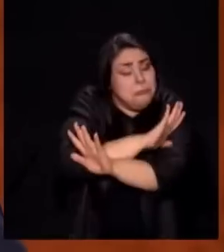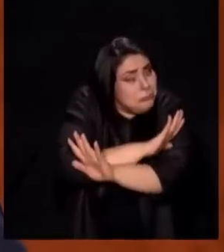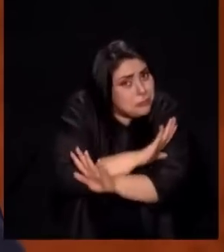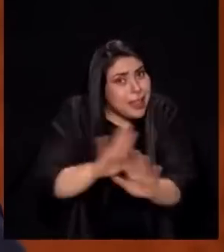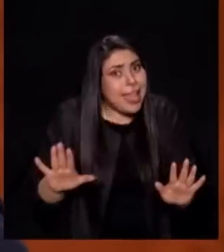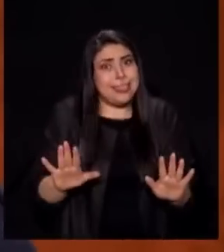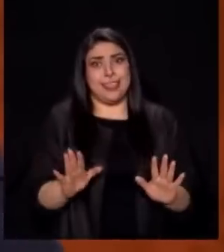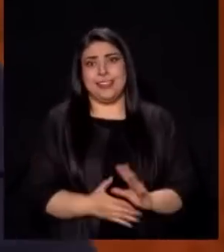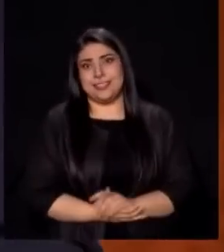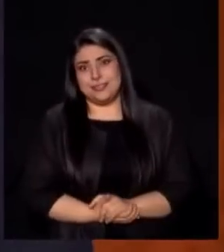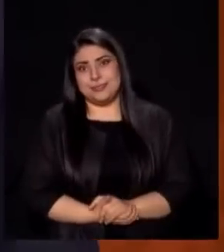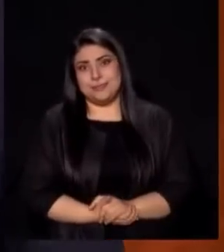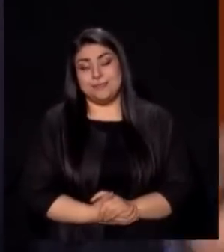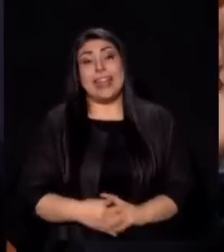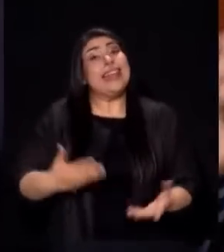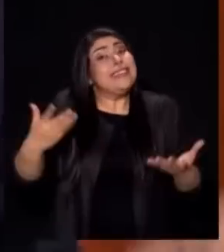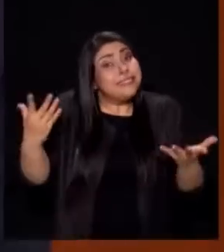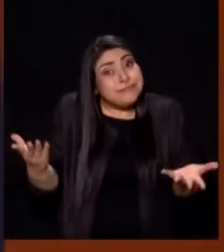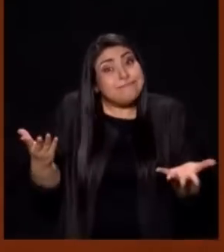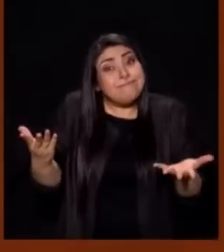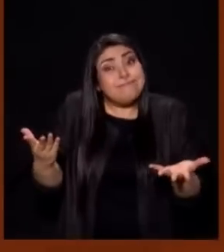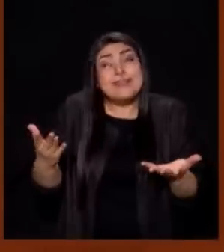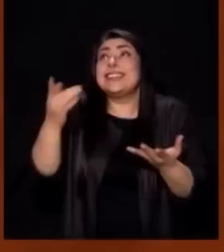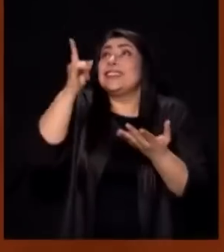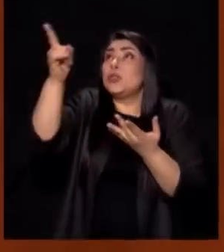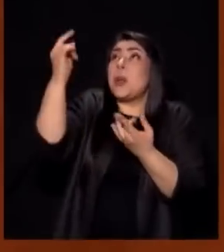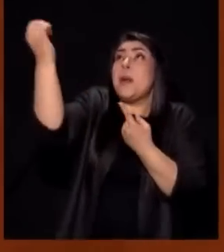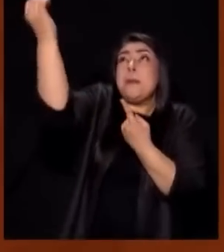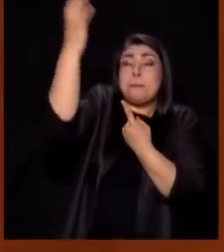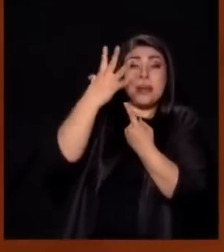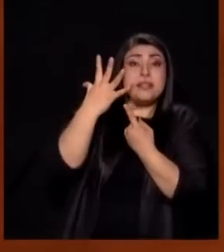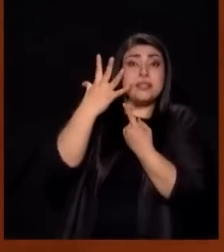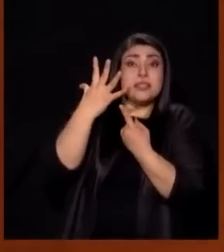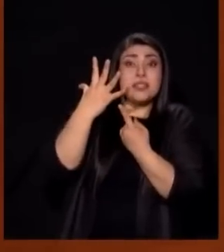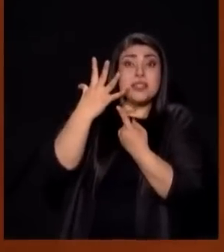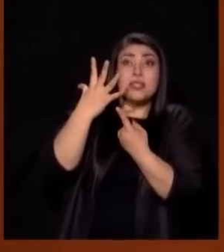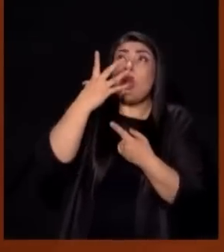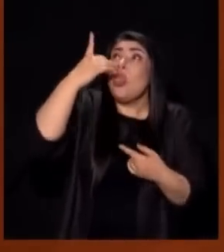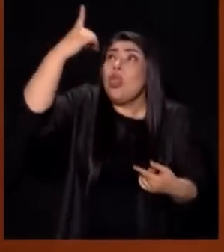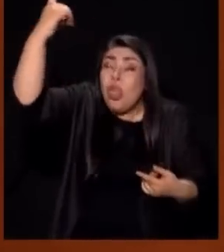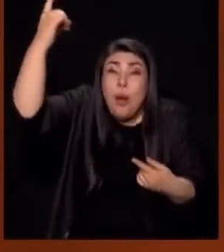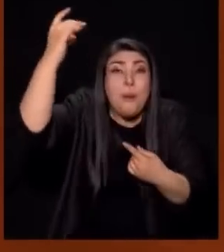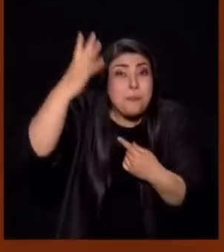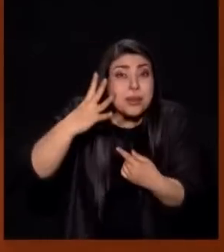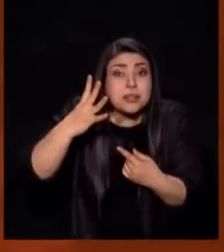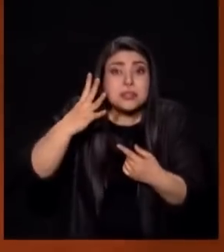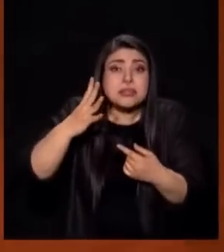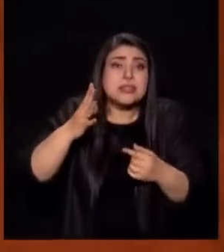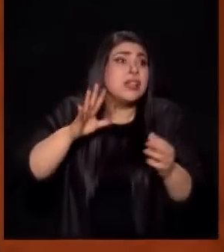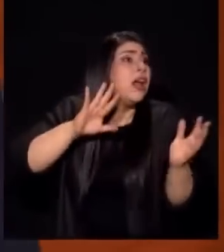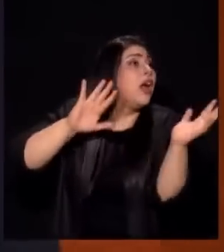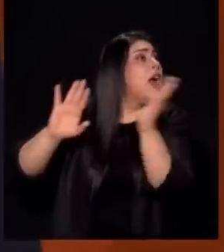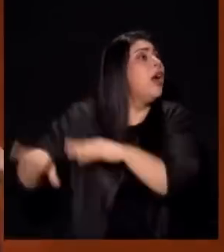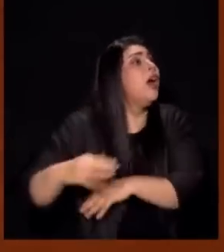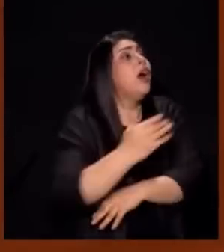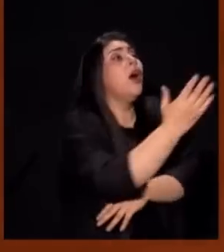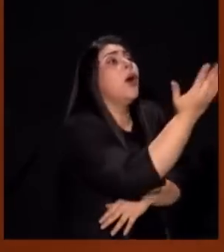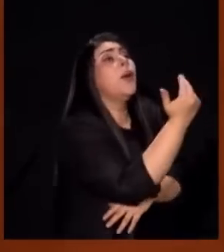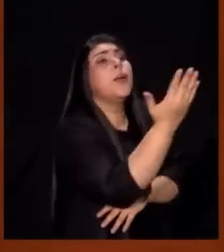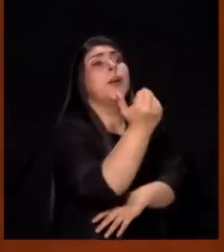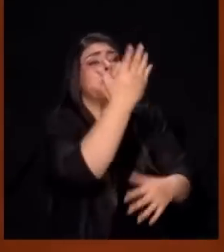Y Menospreciamos La Bendición Del Señor Al Tratar De Buscar Tantas Cosas